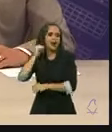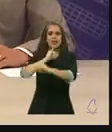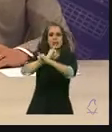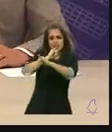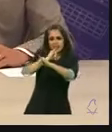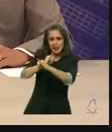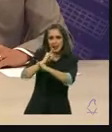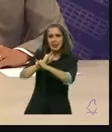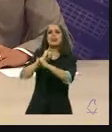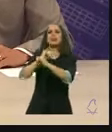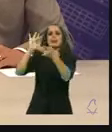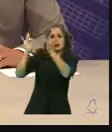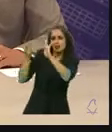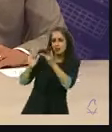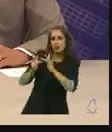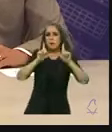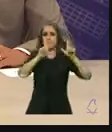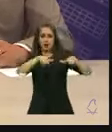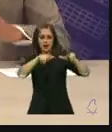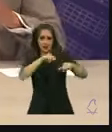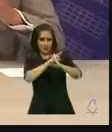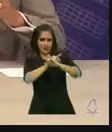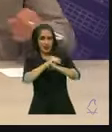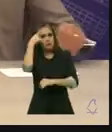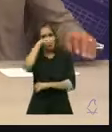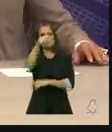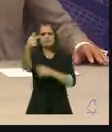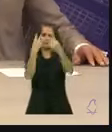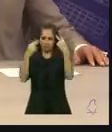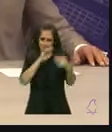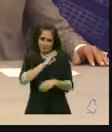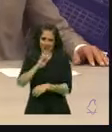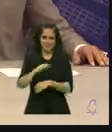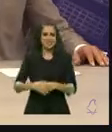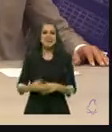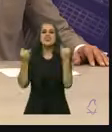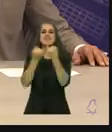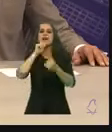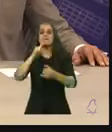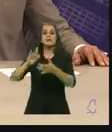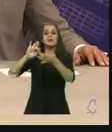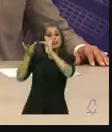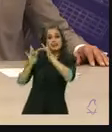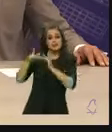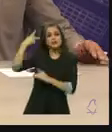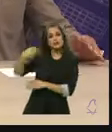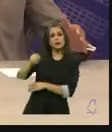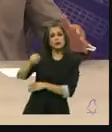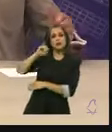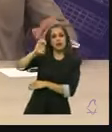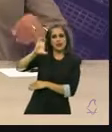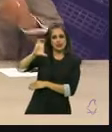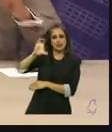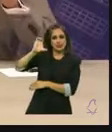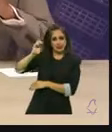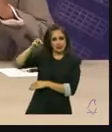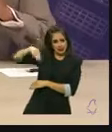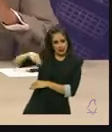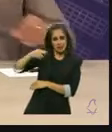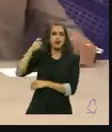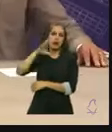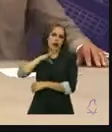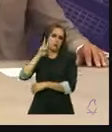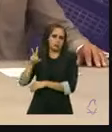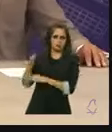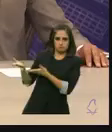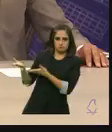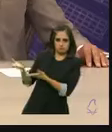plataformas digitales sumarse a esta transmisión. Y también, por supuesto, por las redes sociales del Instituto que están en pantalla en este momento. Únanse